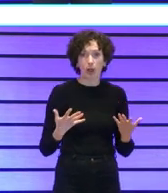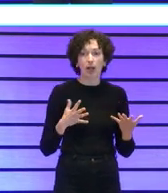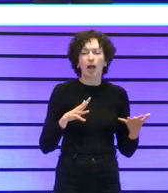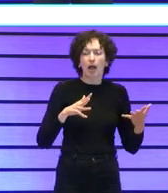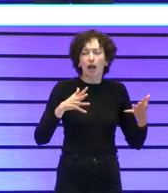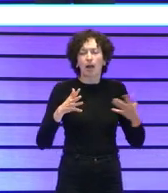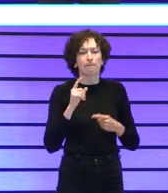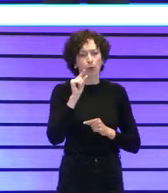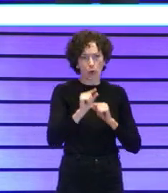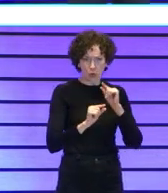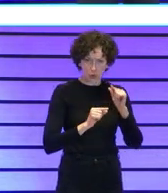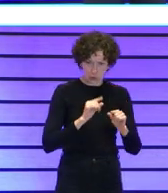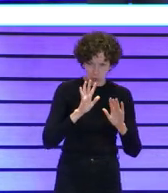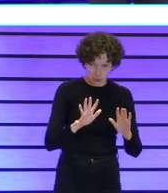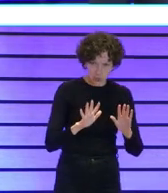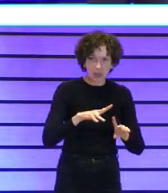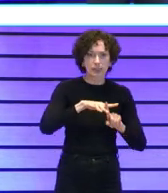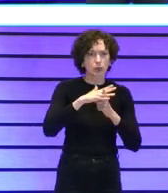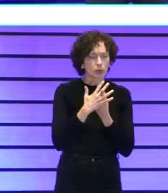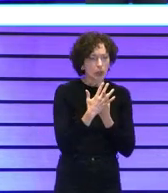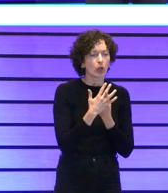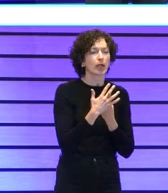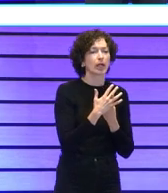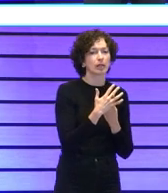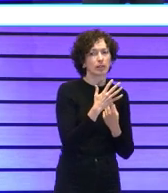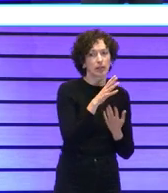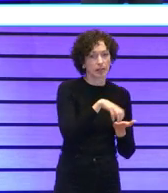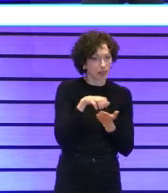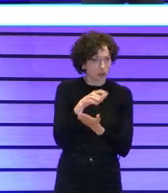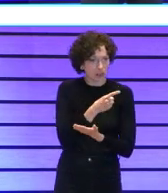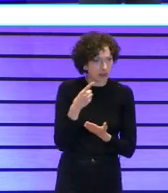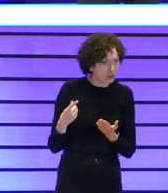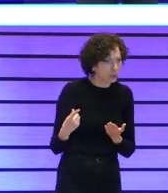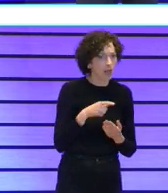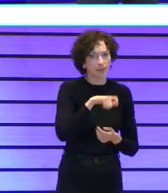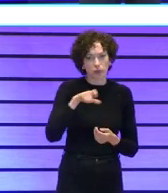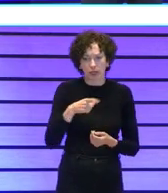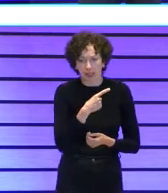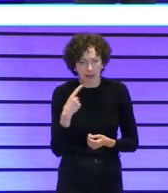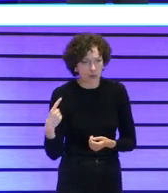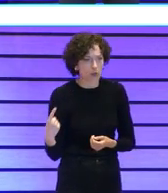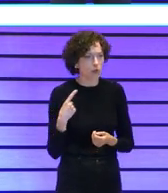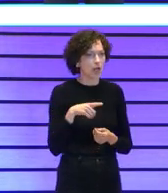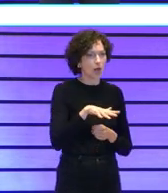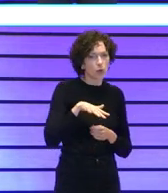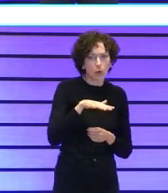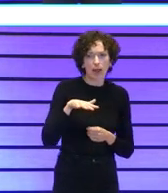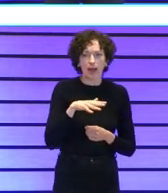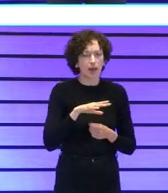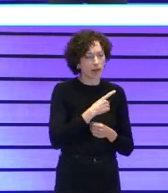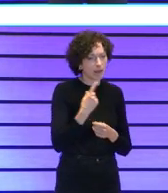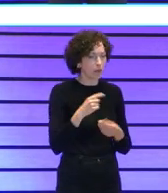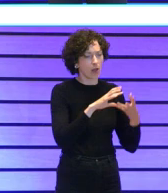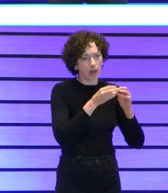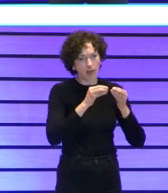vamos poco a poco vamos a adaptarnos a las circunstancias de cada de cada centro de cada persona de cada sitio de cada territorio